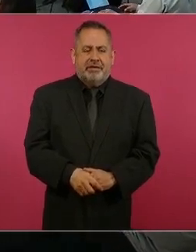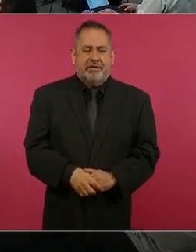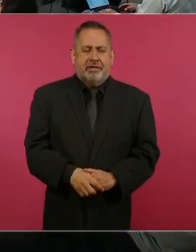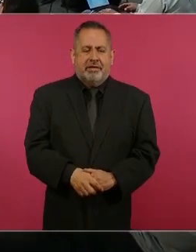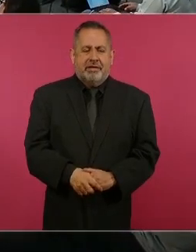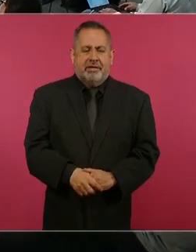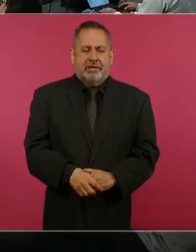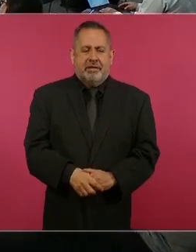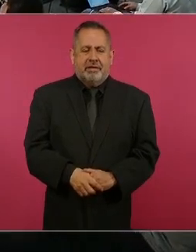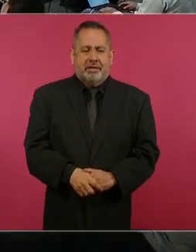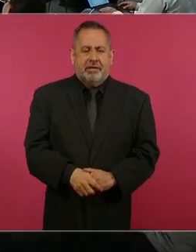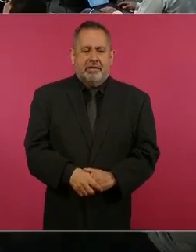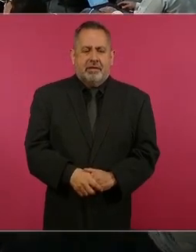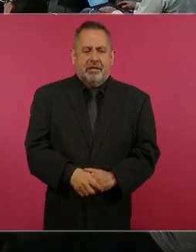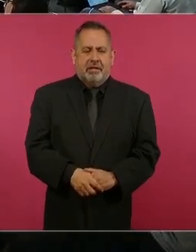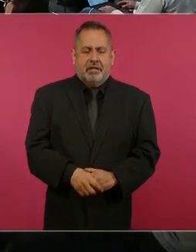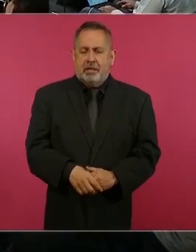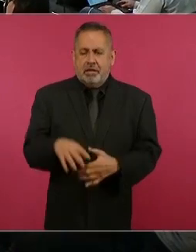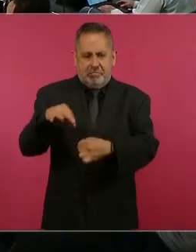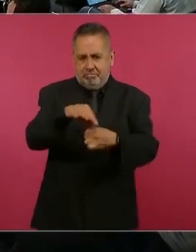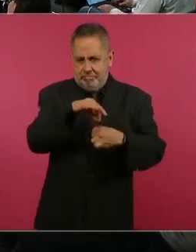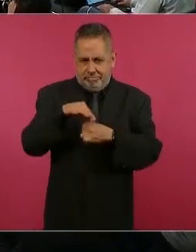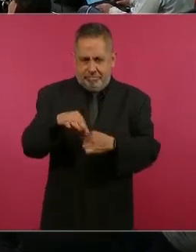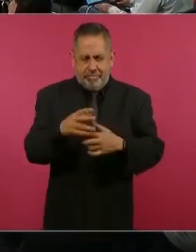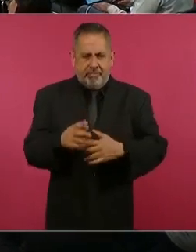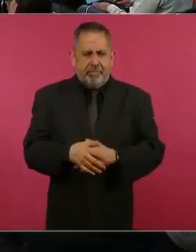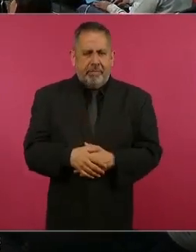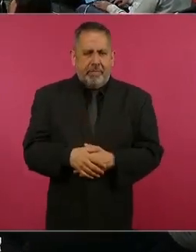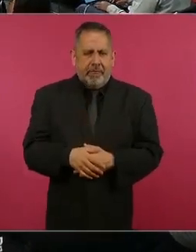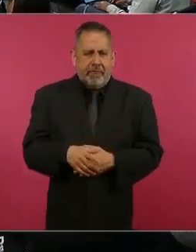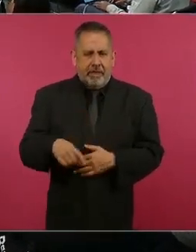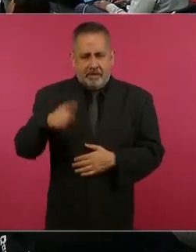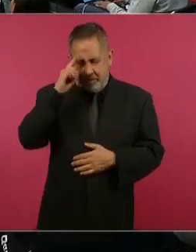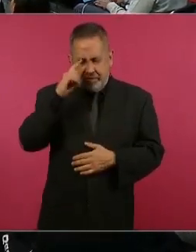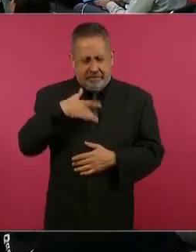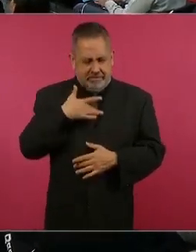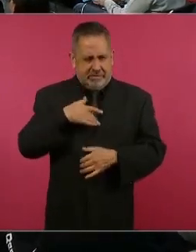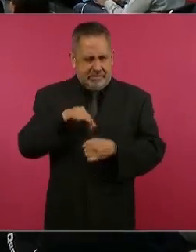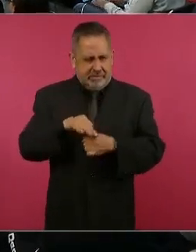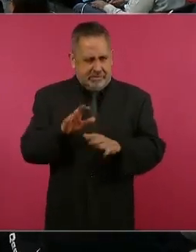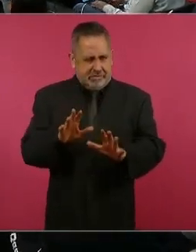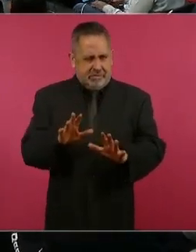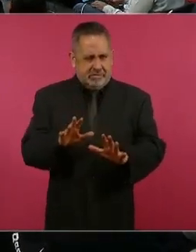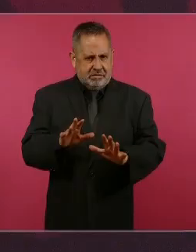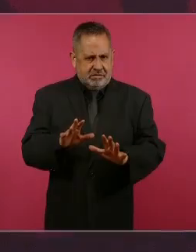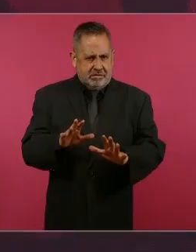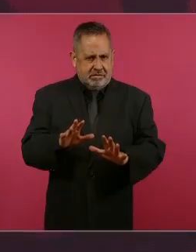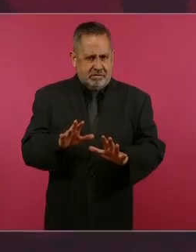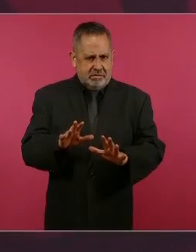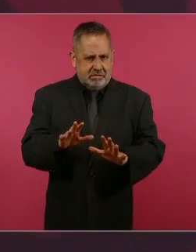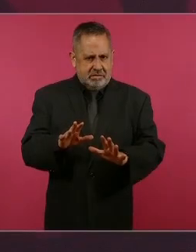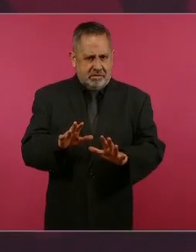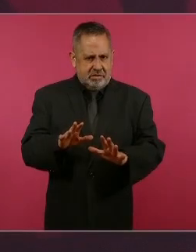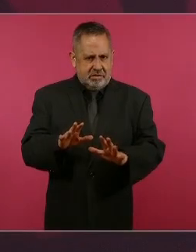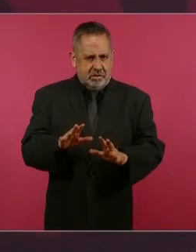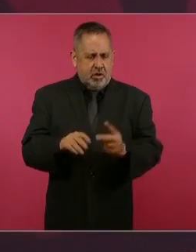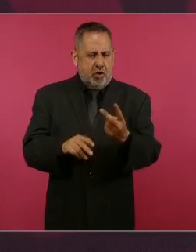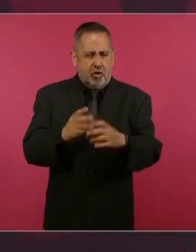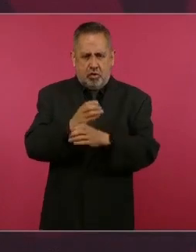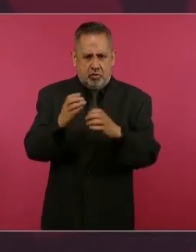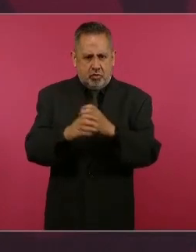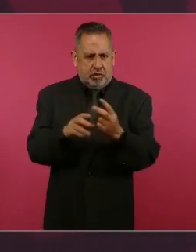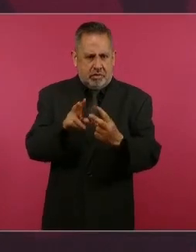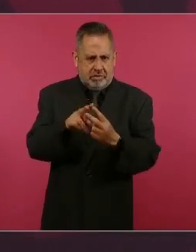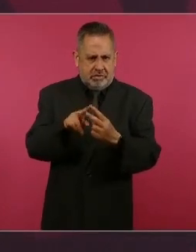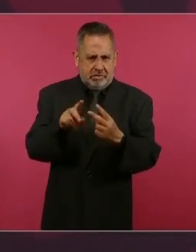A ver, vamos a votar. A ver, consiente. A ver, son dos cosas.